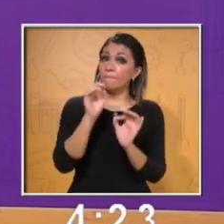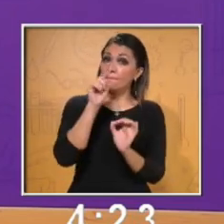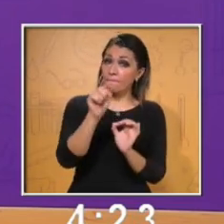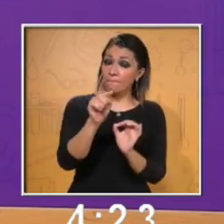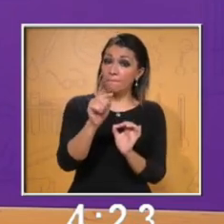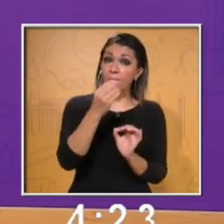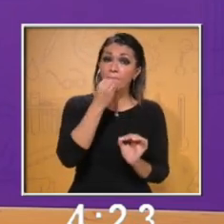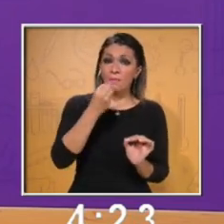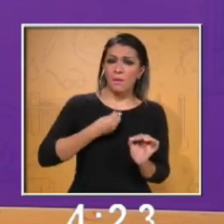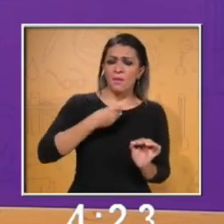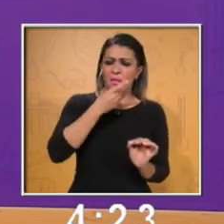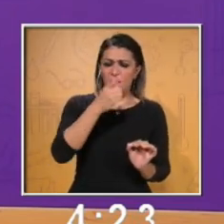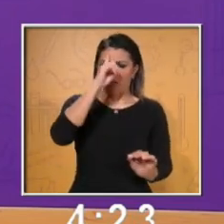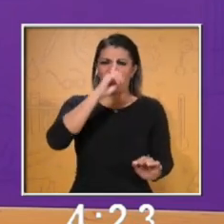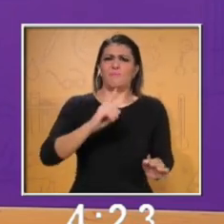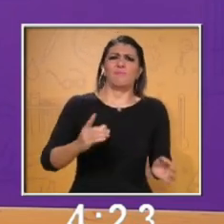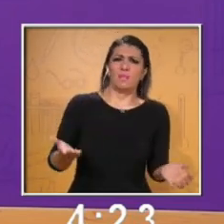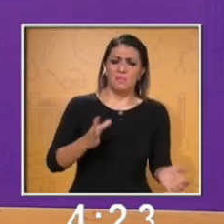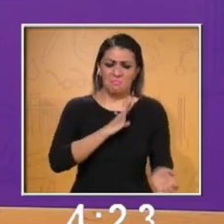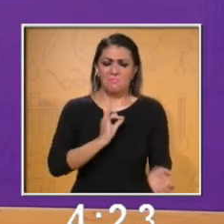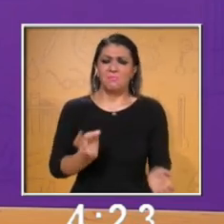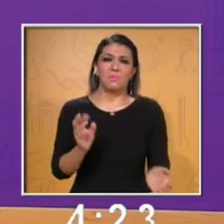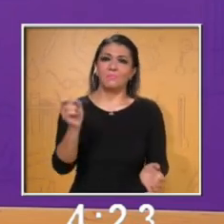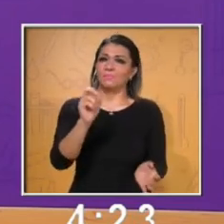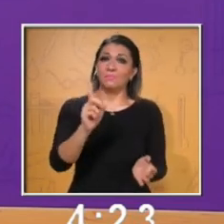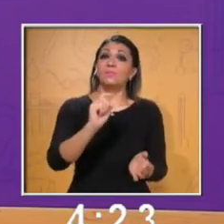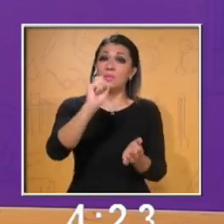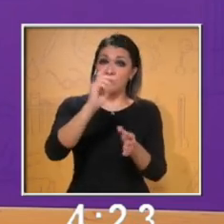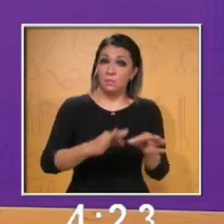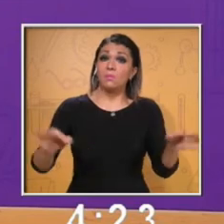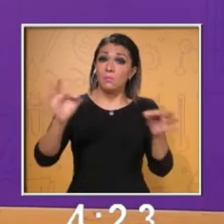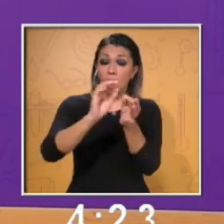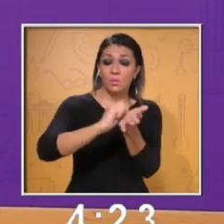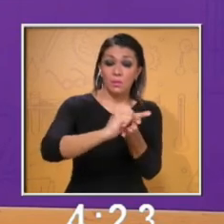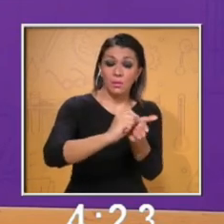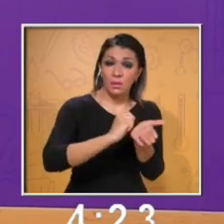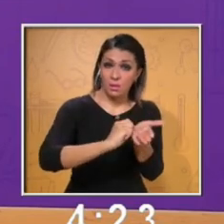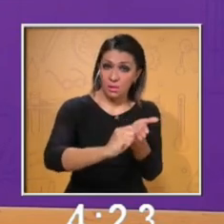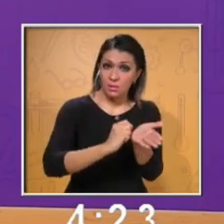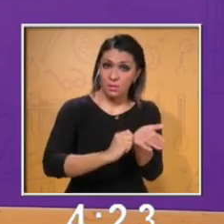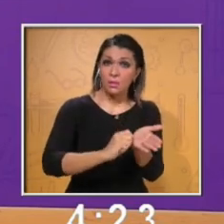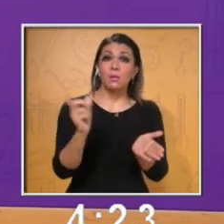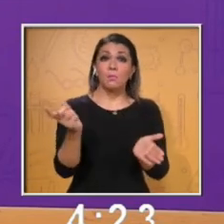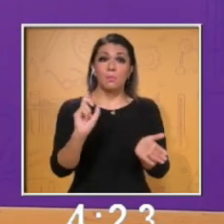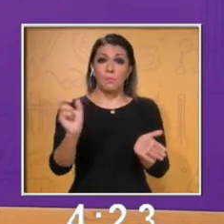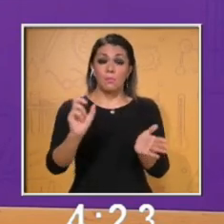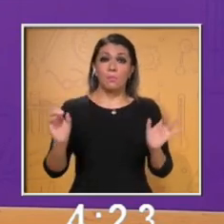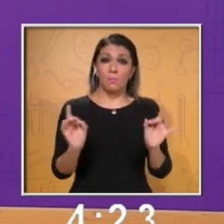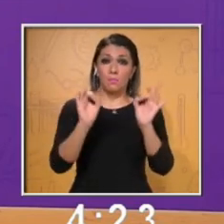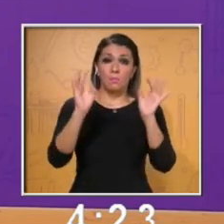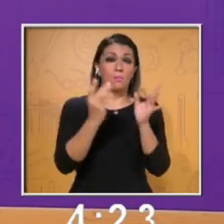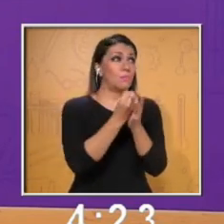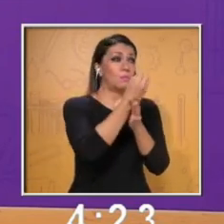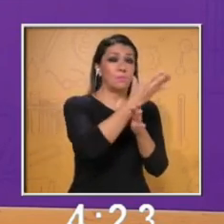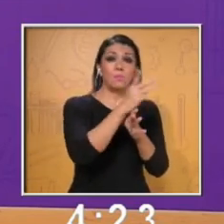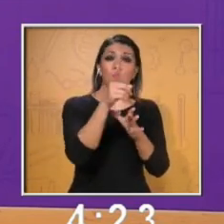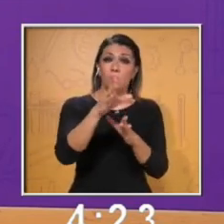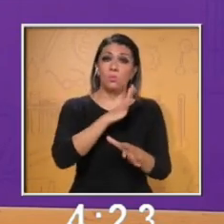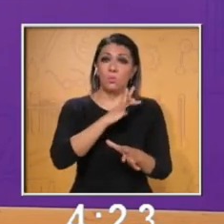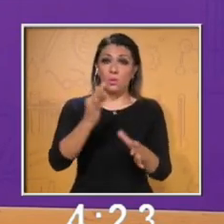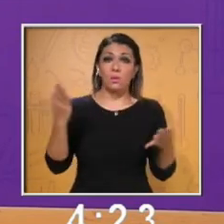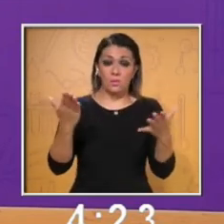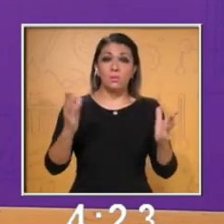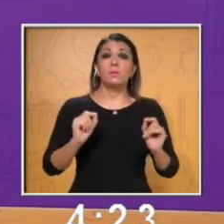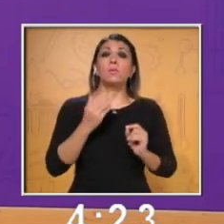consideres que tu tema sea sencillo, prepares un guión para que al momento de presentar tu presentación oral, lo hagas de la mejor